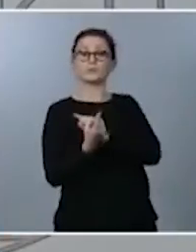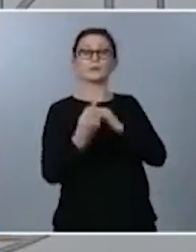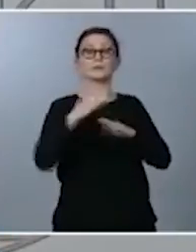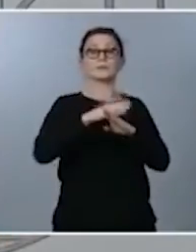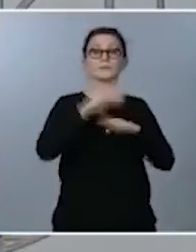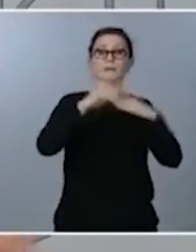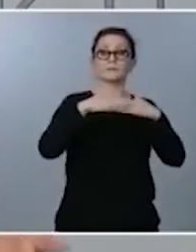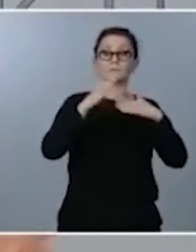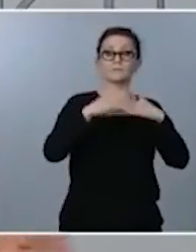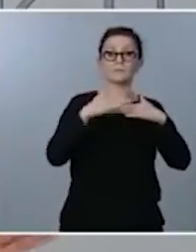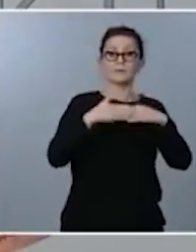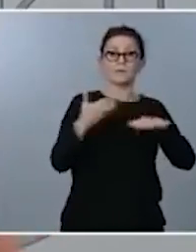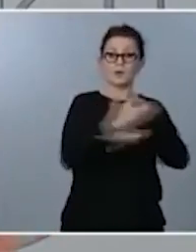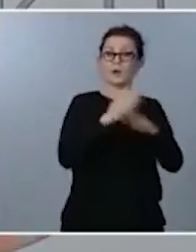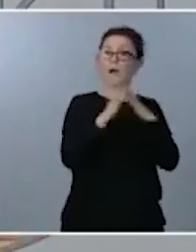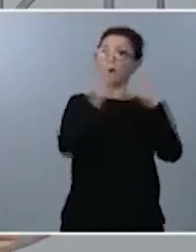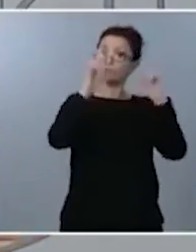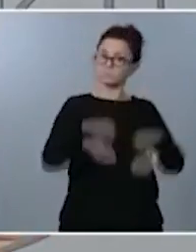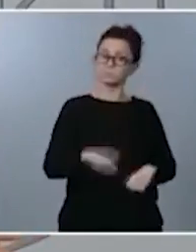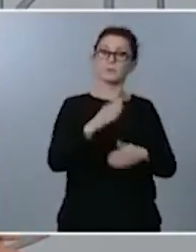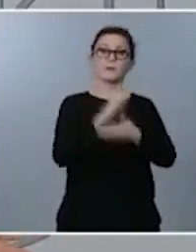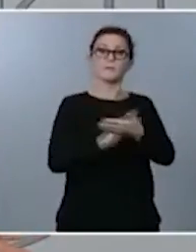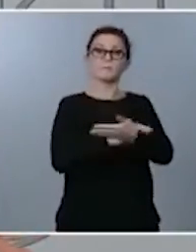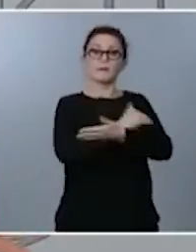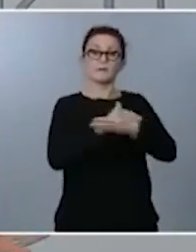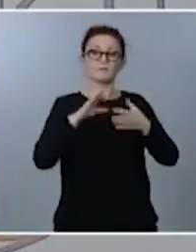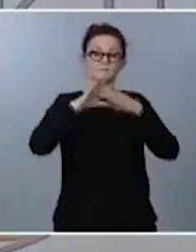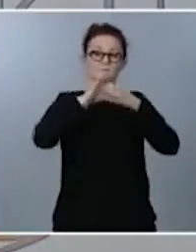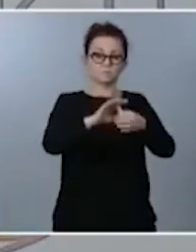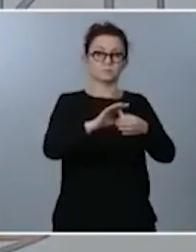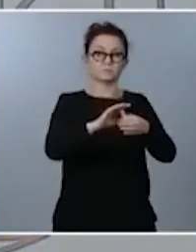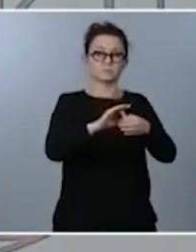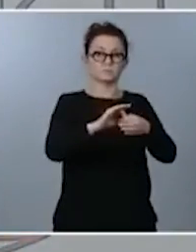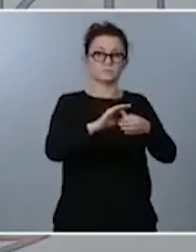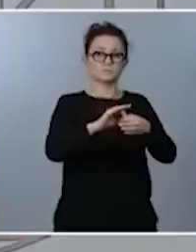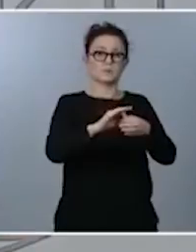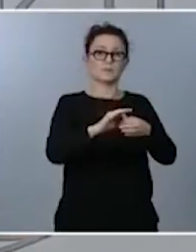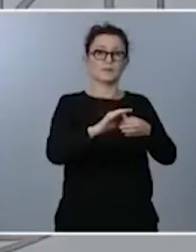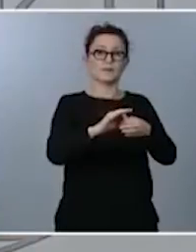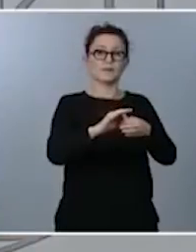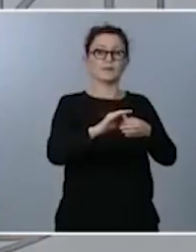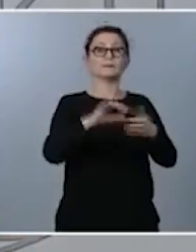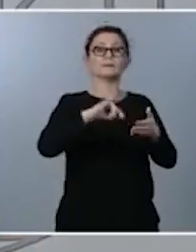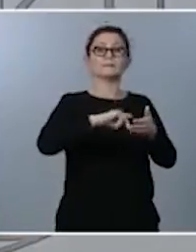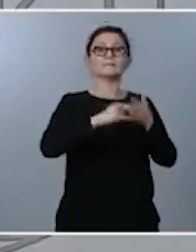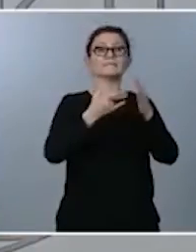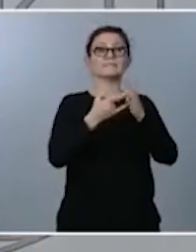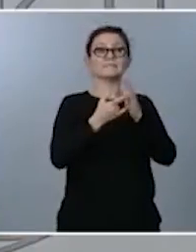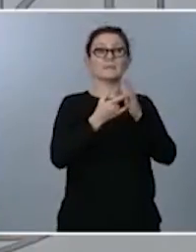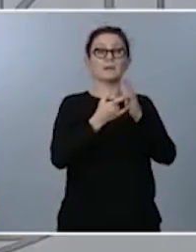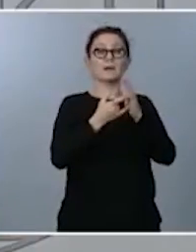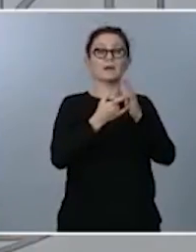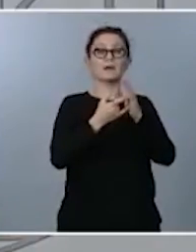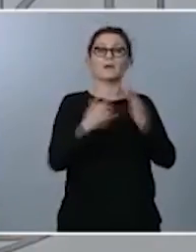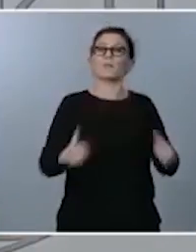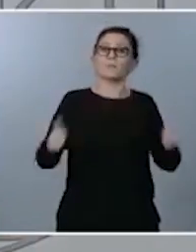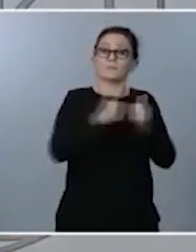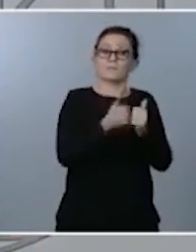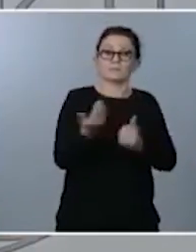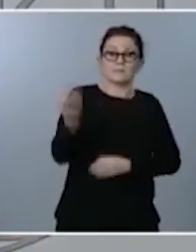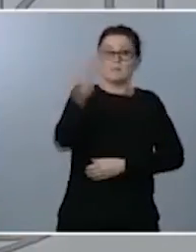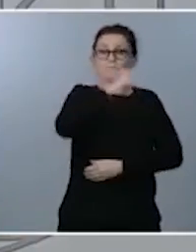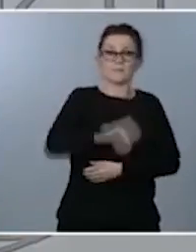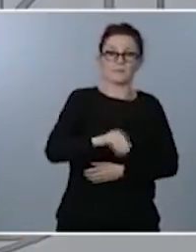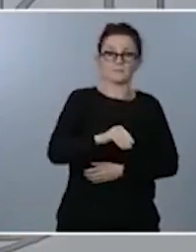acordado todos ellos parámetros que tienen que ver con la incorporación de dependientes dentro del sistema y con lo que se le paga a la comunidad autónoma por